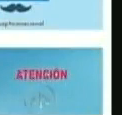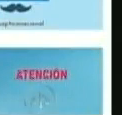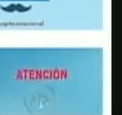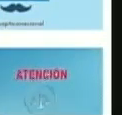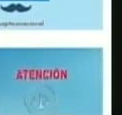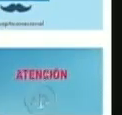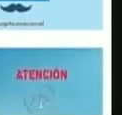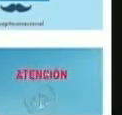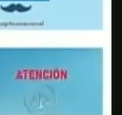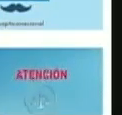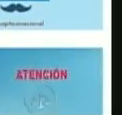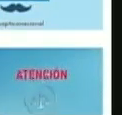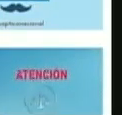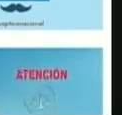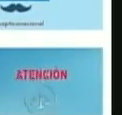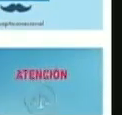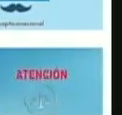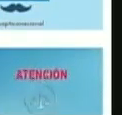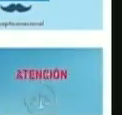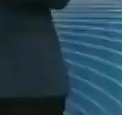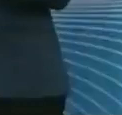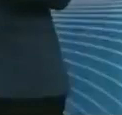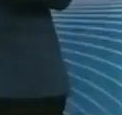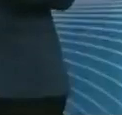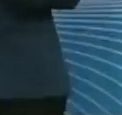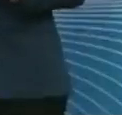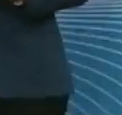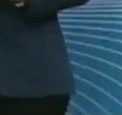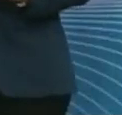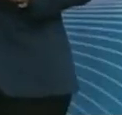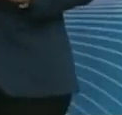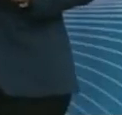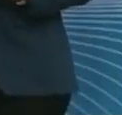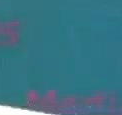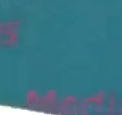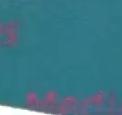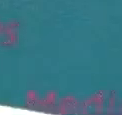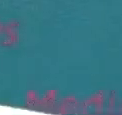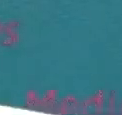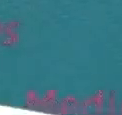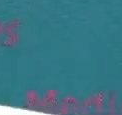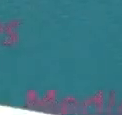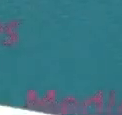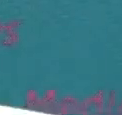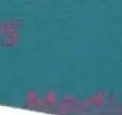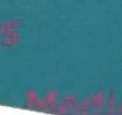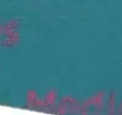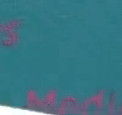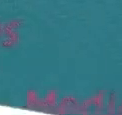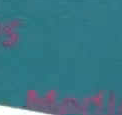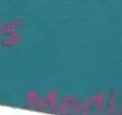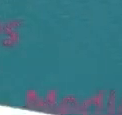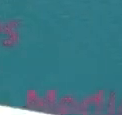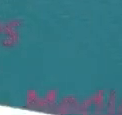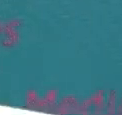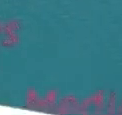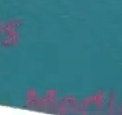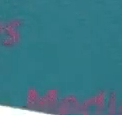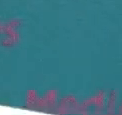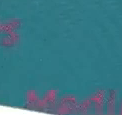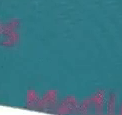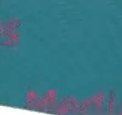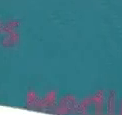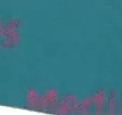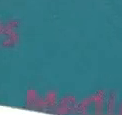ilegal en el Parque Yapacana. Esto es una batalla muy importante, debe saber Venezuela y el mundo. Estamos dando una batalla por la